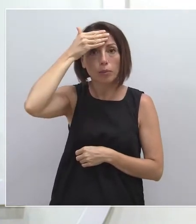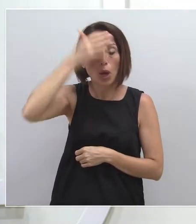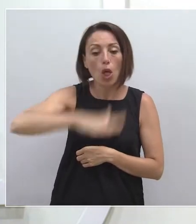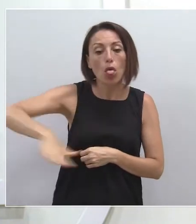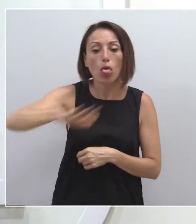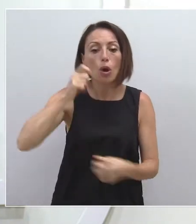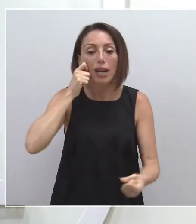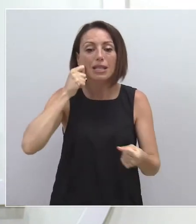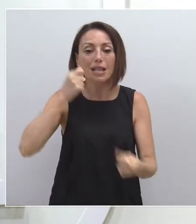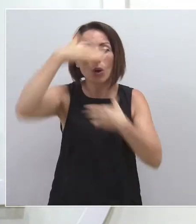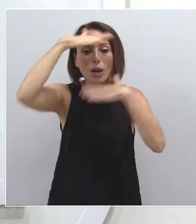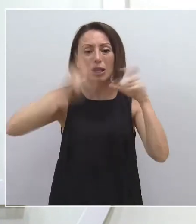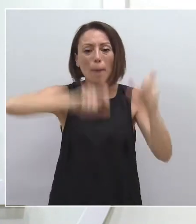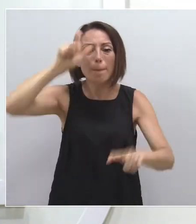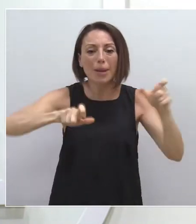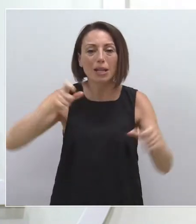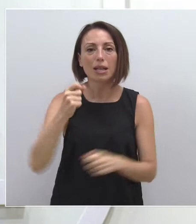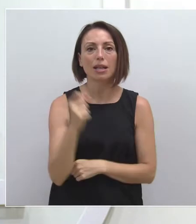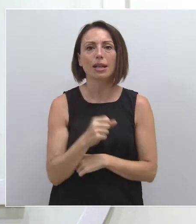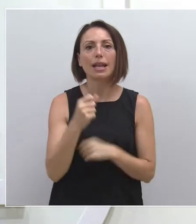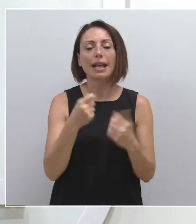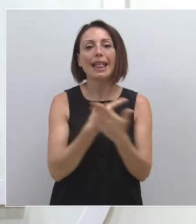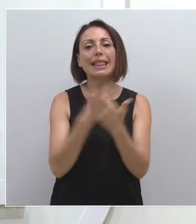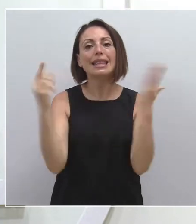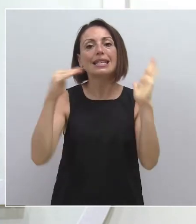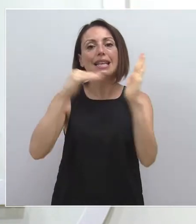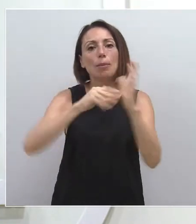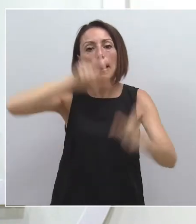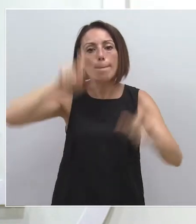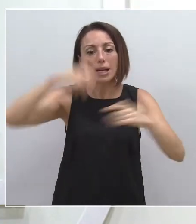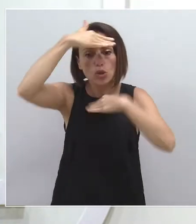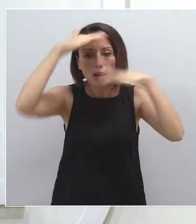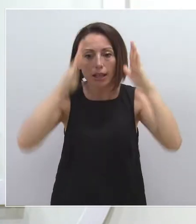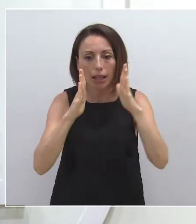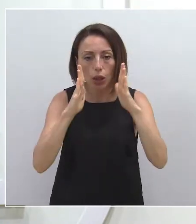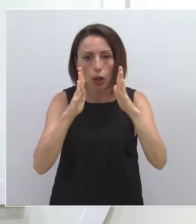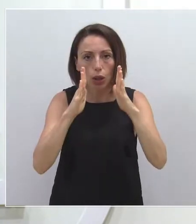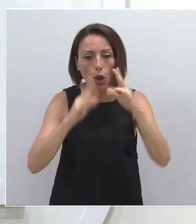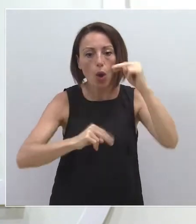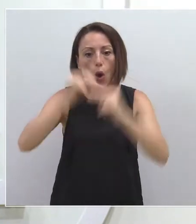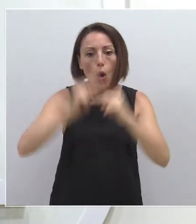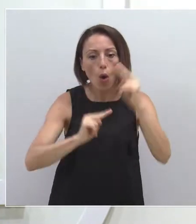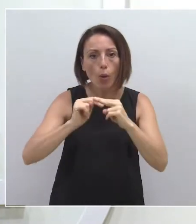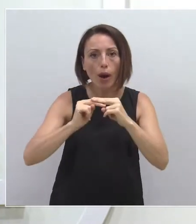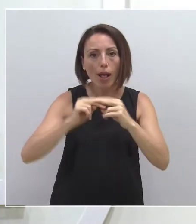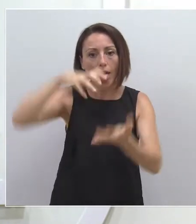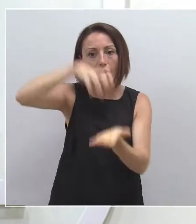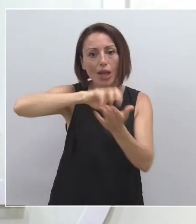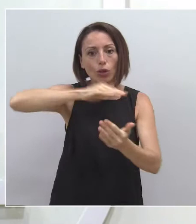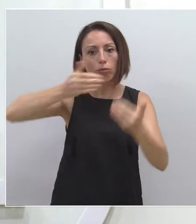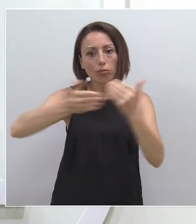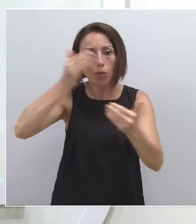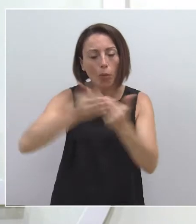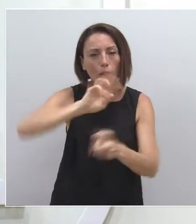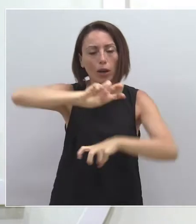y atiende a una población de más de 26.000 habitantes. Las obras permitirán modernizar el centro y prepararlo